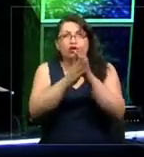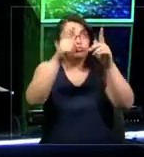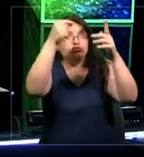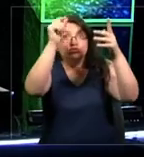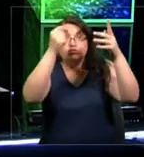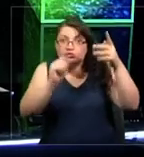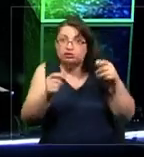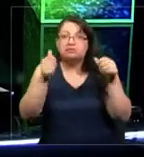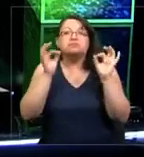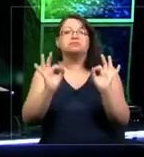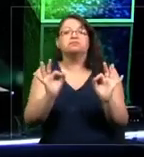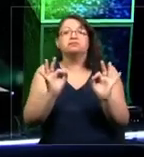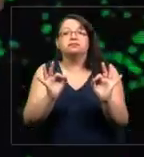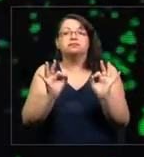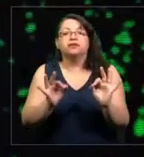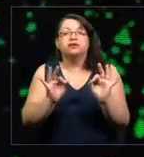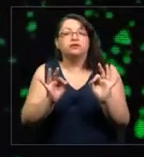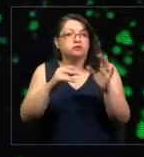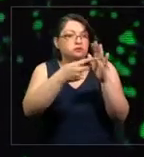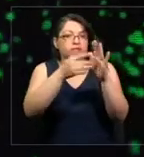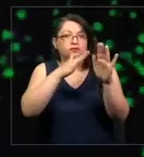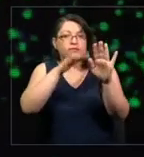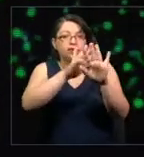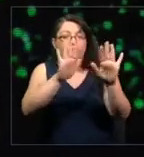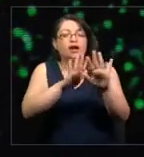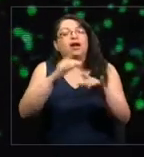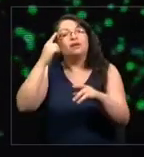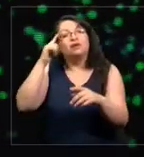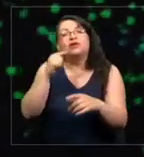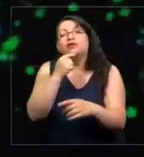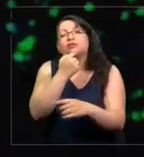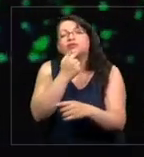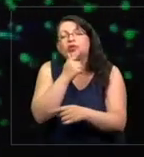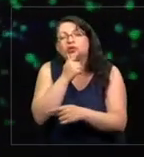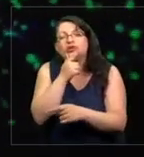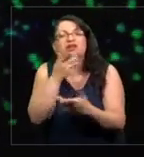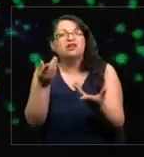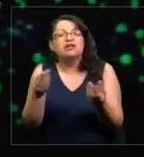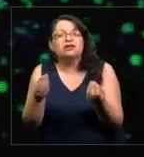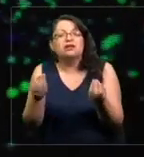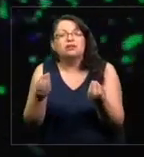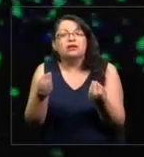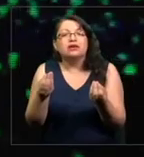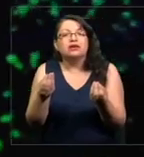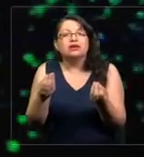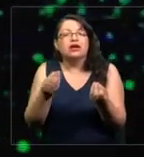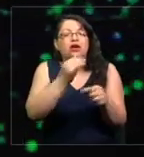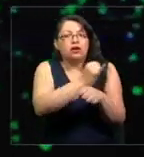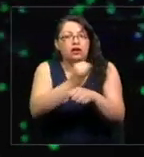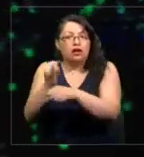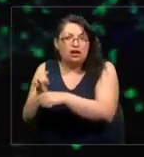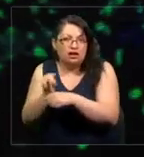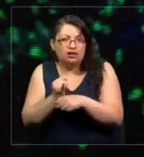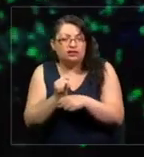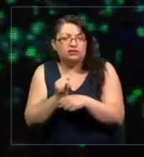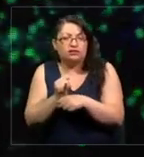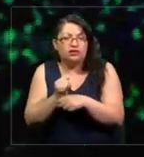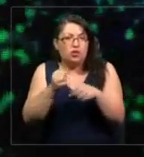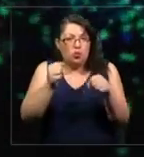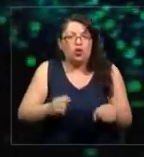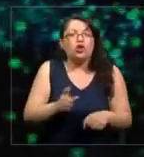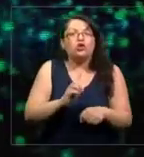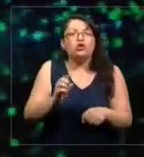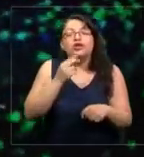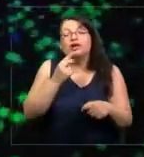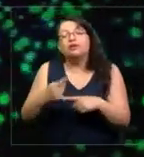ok, no hay problema por ese lado. La pregunta es qué pasa con la factibilidad institucional y